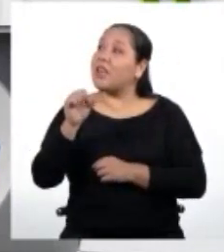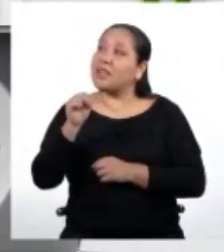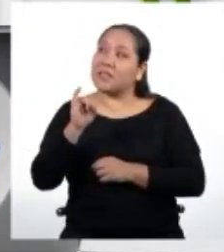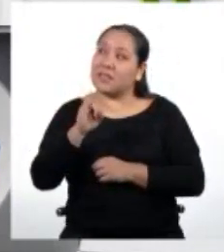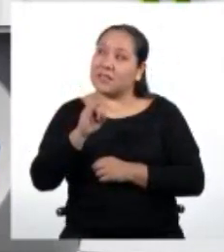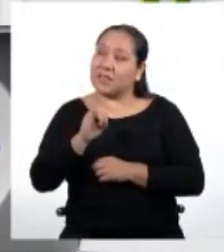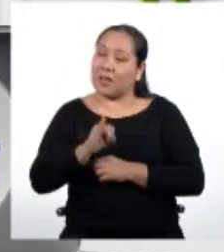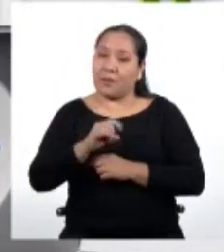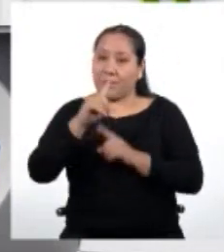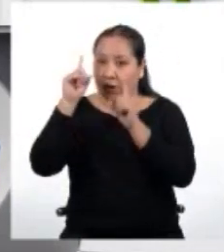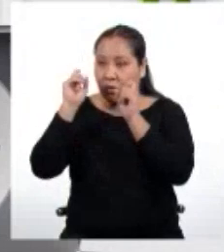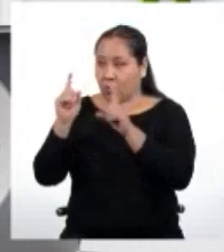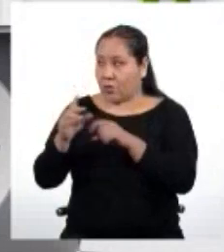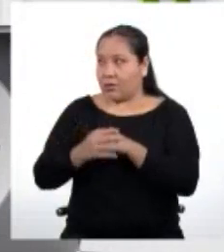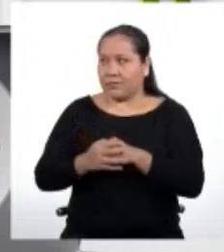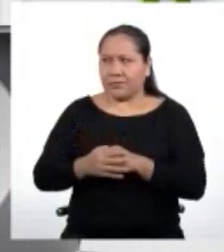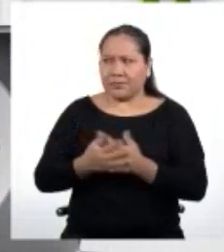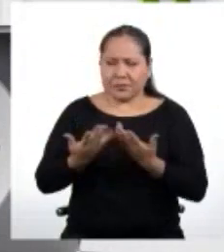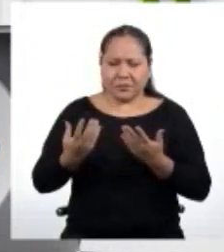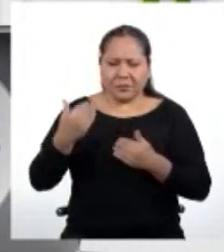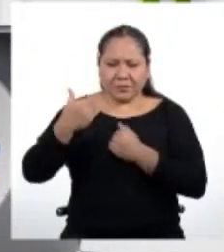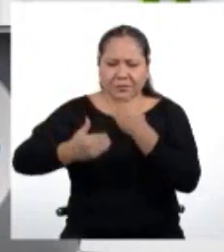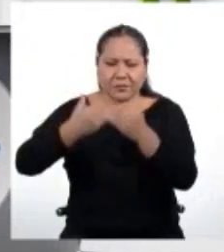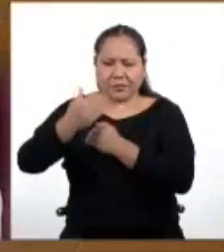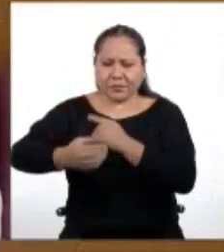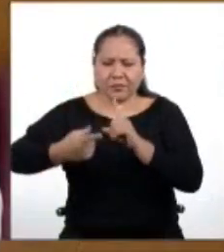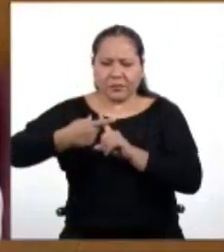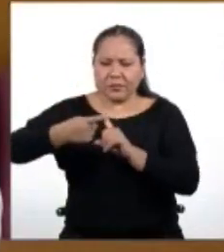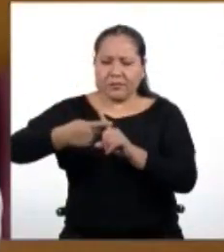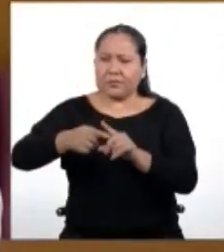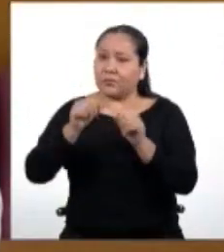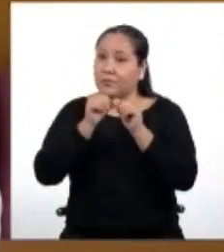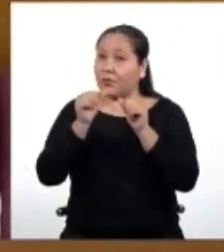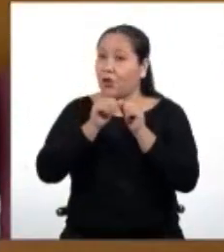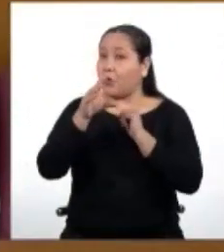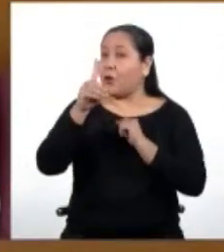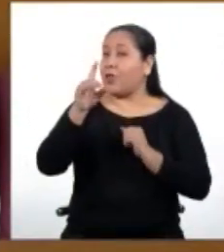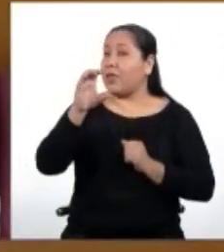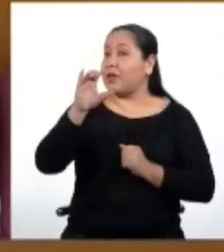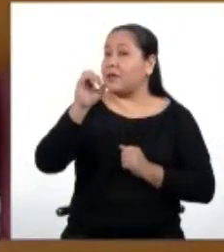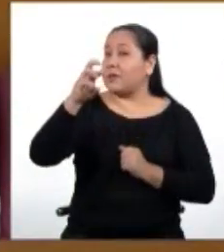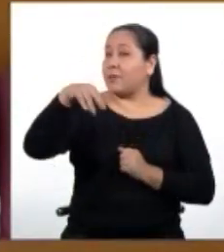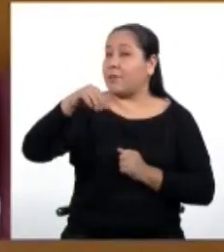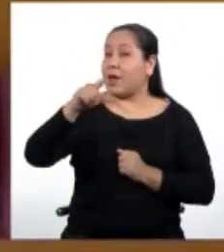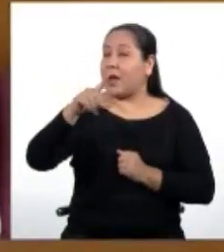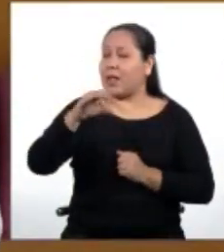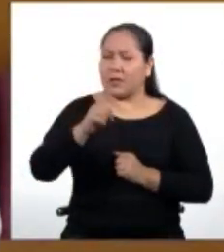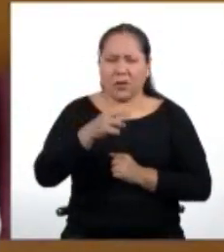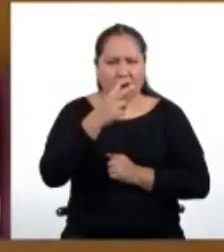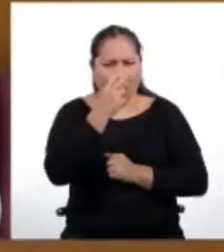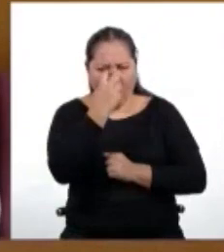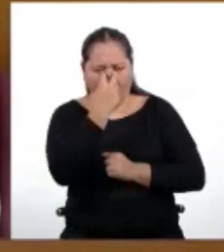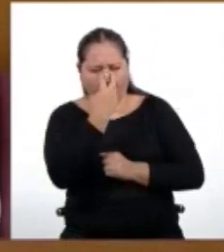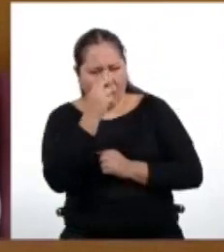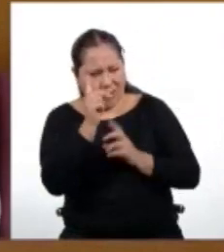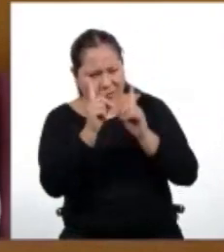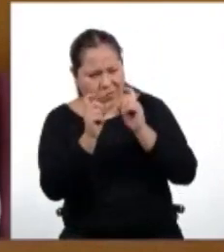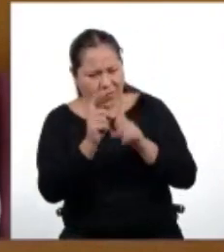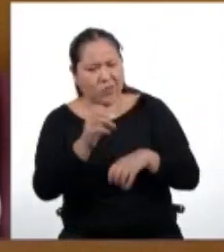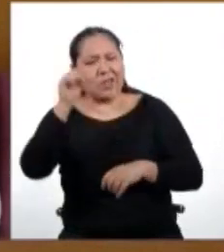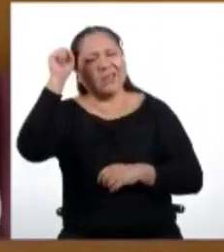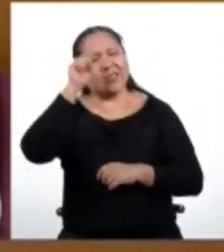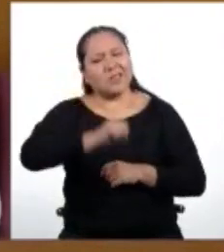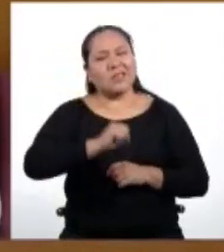¿Existen progresiones aritméticas con números decimales? Qué curiosa pregunta, Daisy. Y por supuesto que